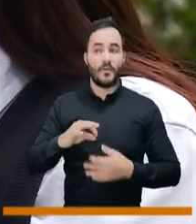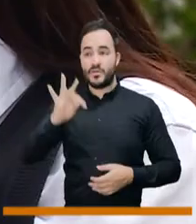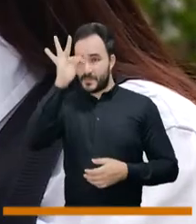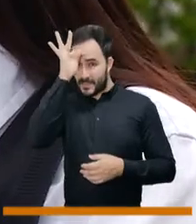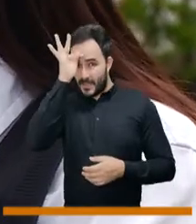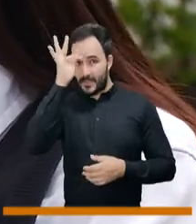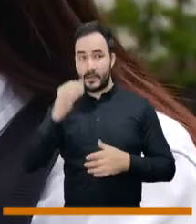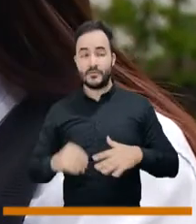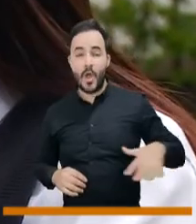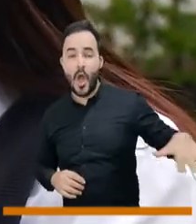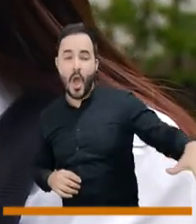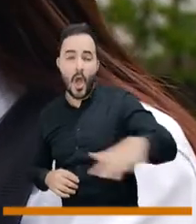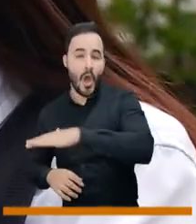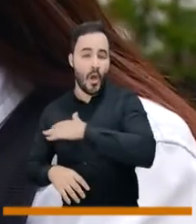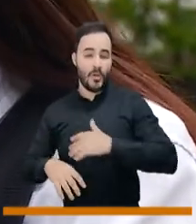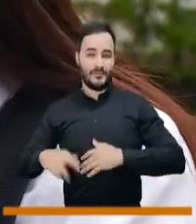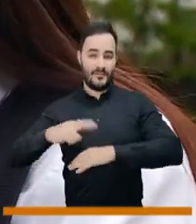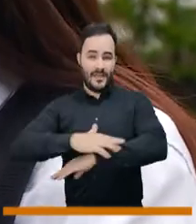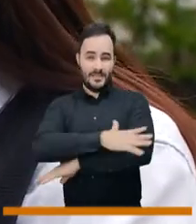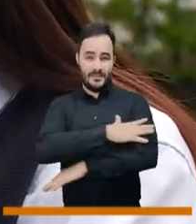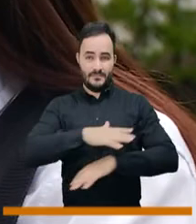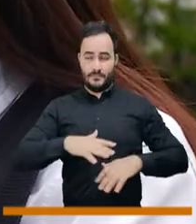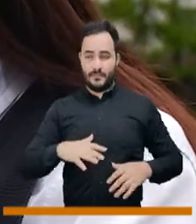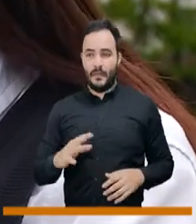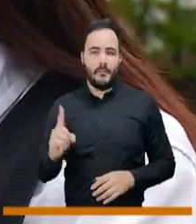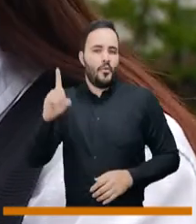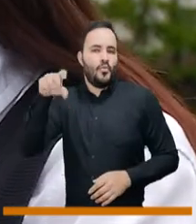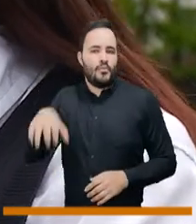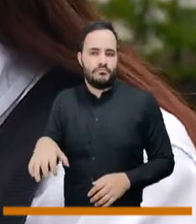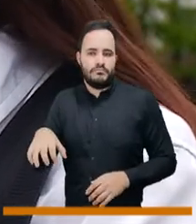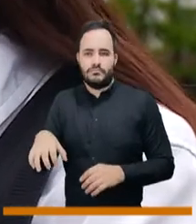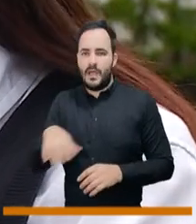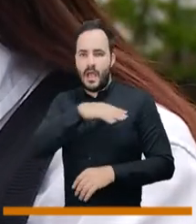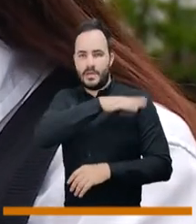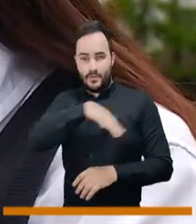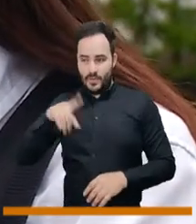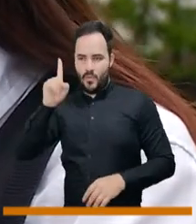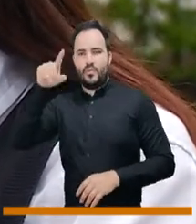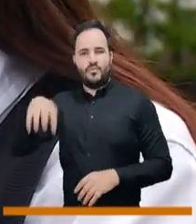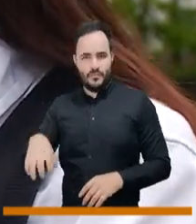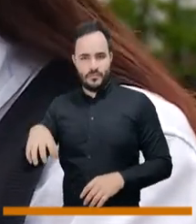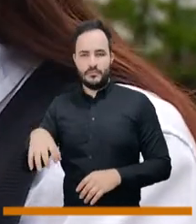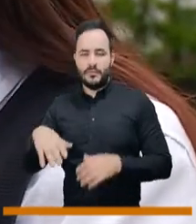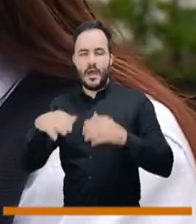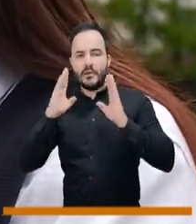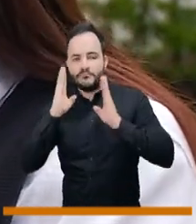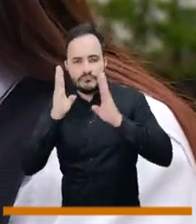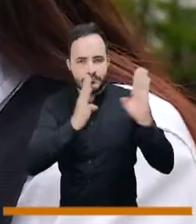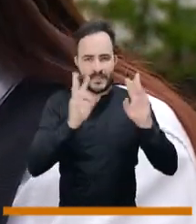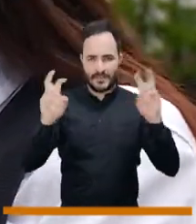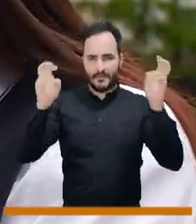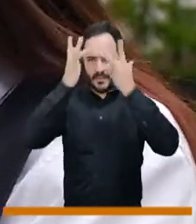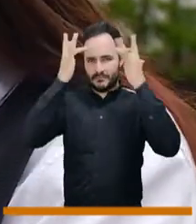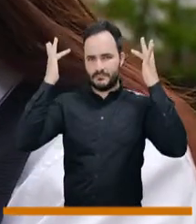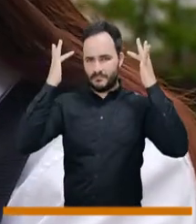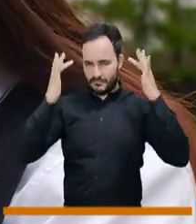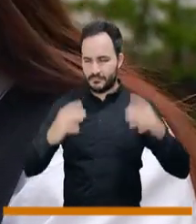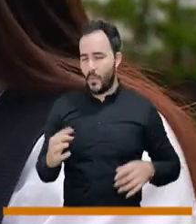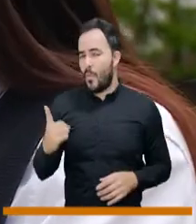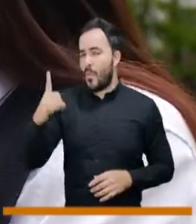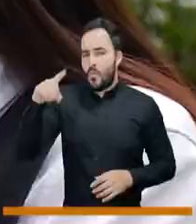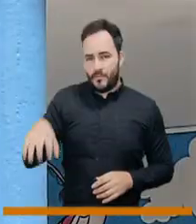hospital público, somos el único hospital en la región que tiene habilitado el servicio de unidad mental, pues de unidad de salud mental